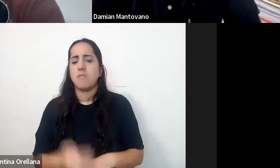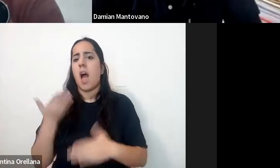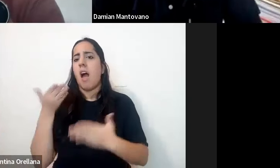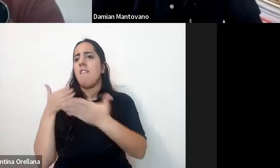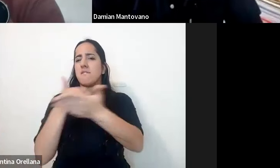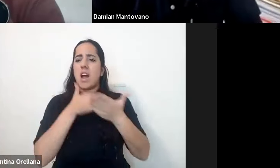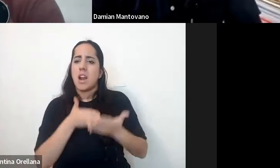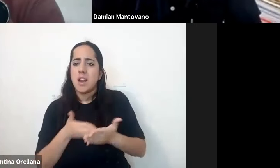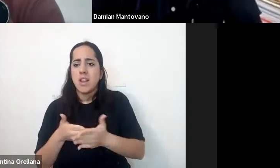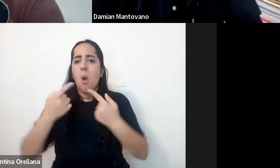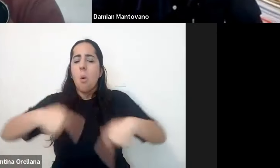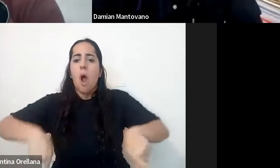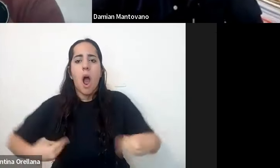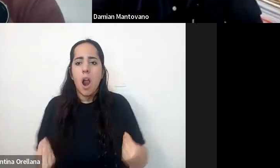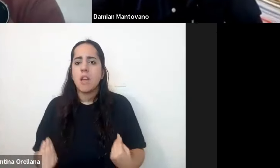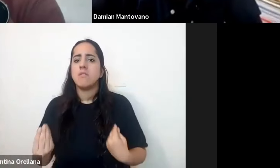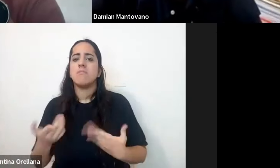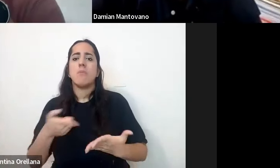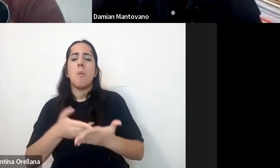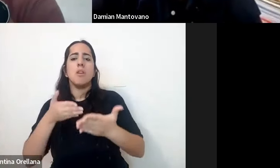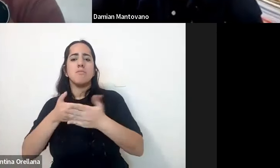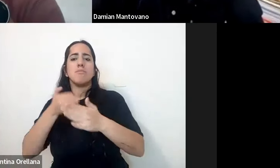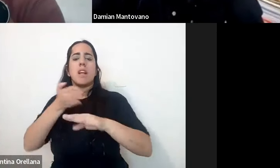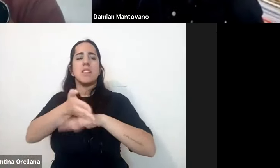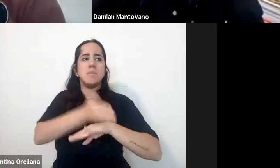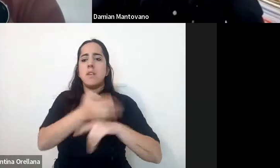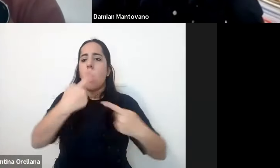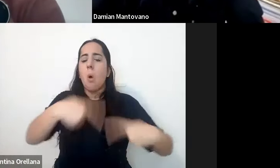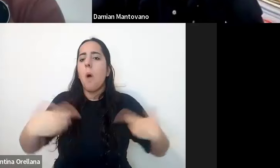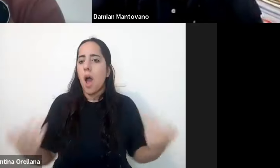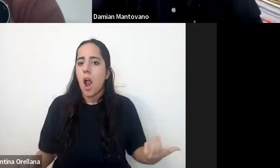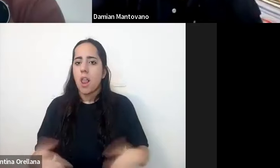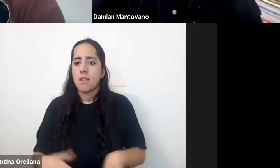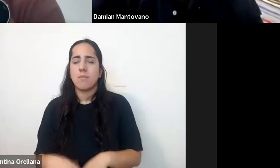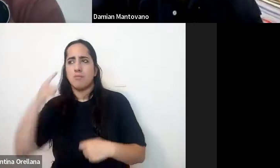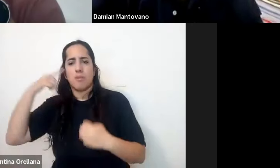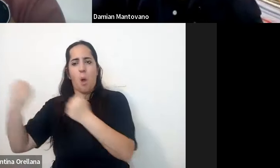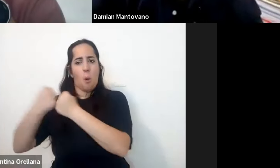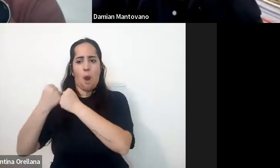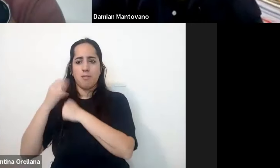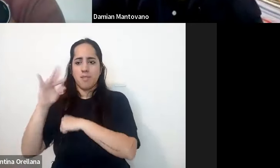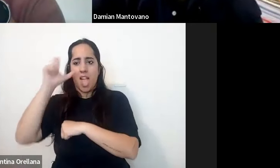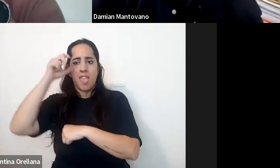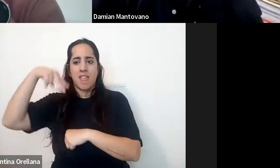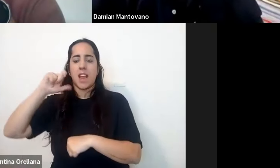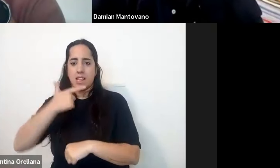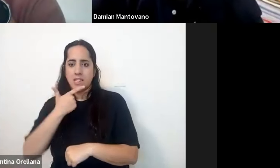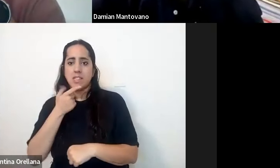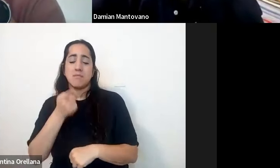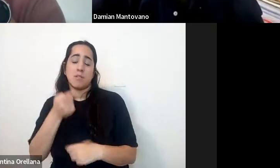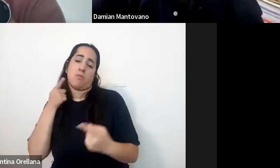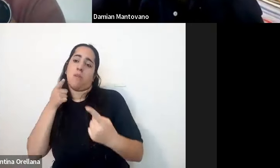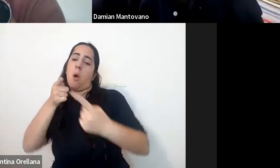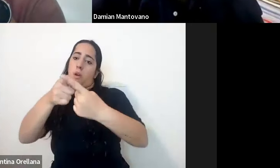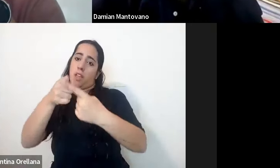produciendo cuáles se pueden trabajar pero acuerdo con venir que nada es un un gran desafío que